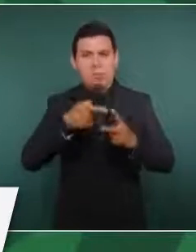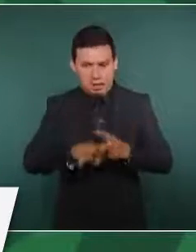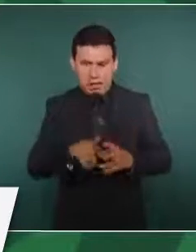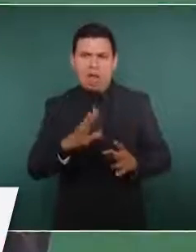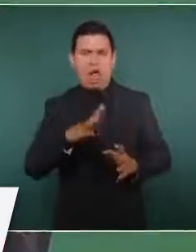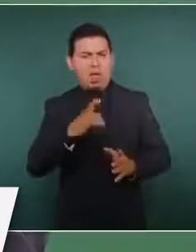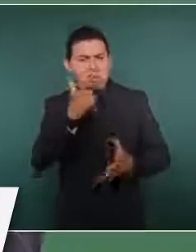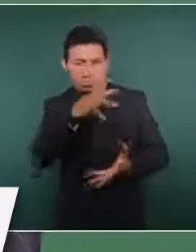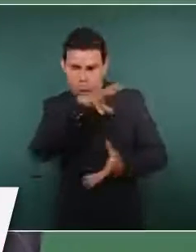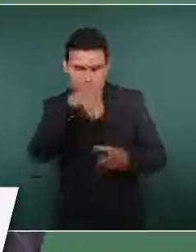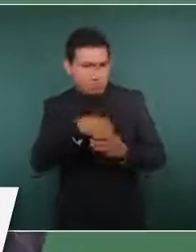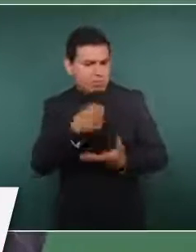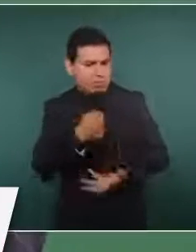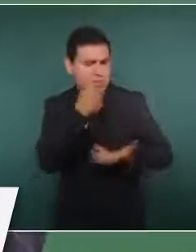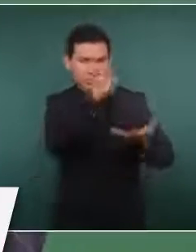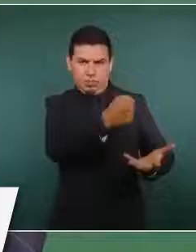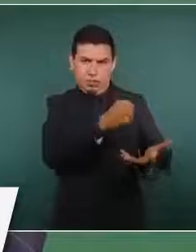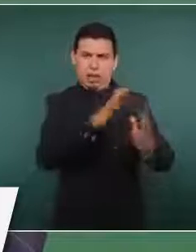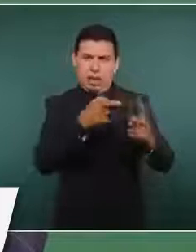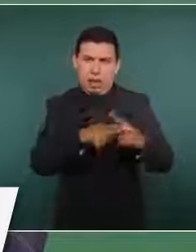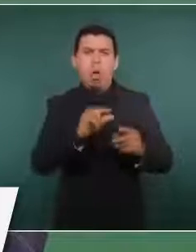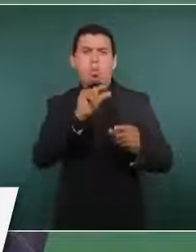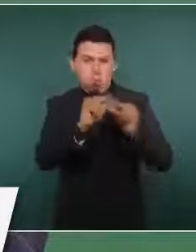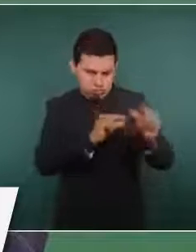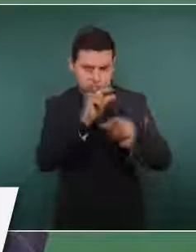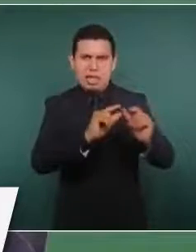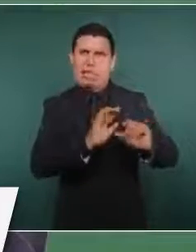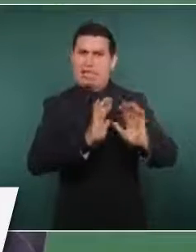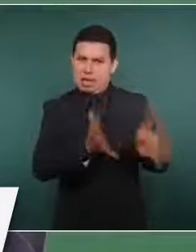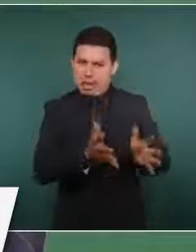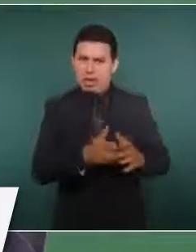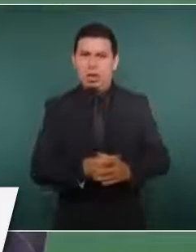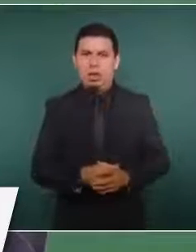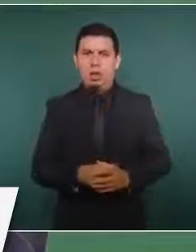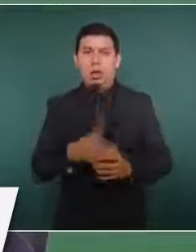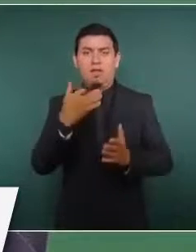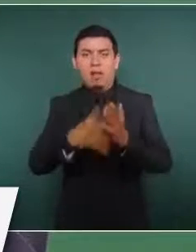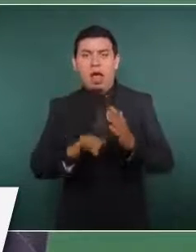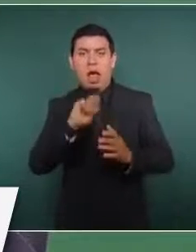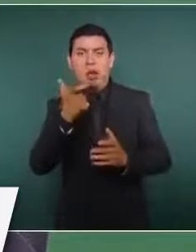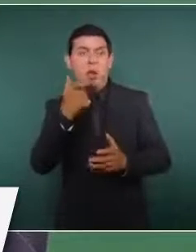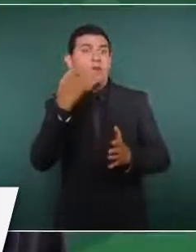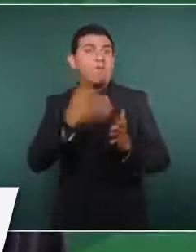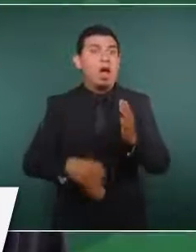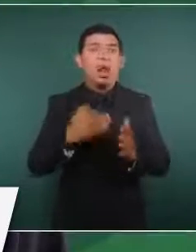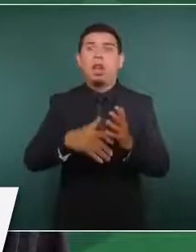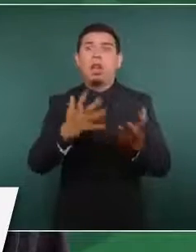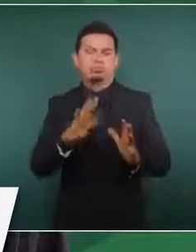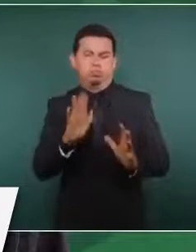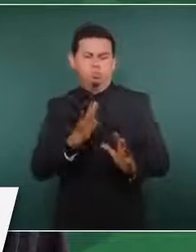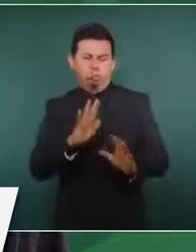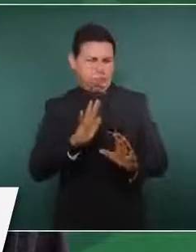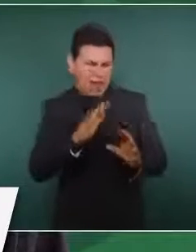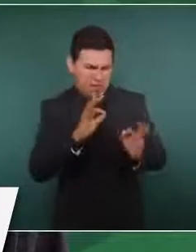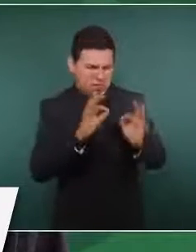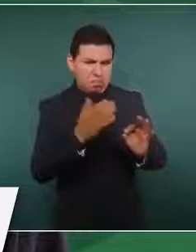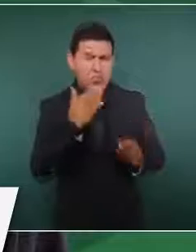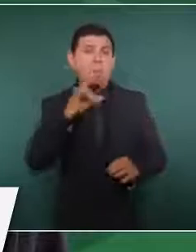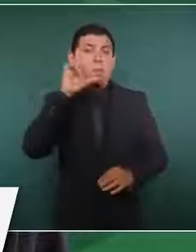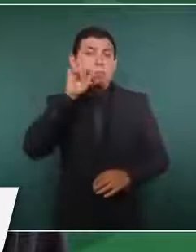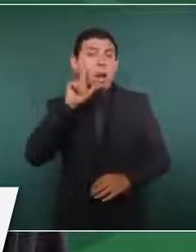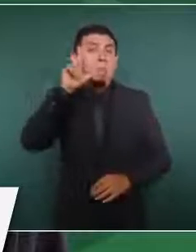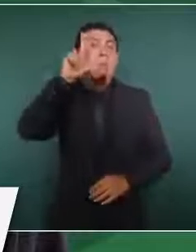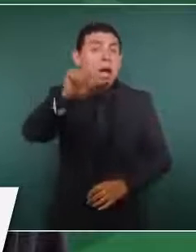está en proceso, no ha faltado el dinero, mañana, pasado